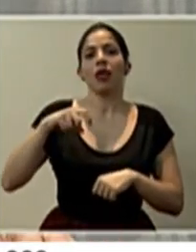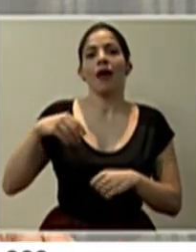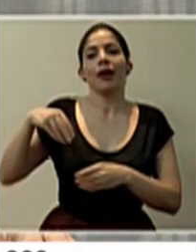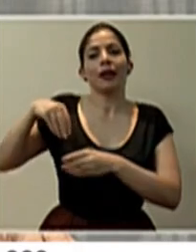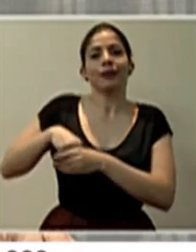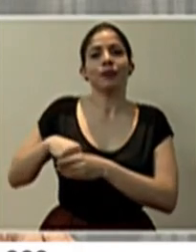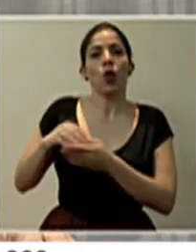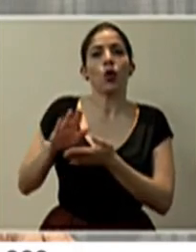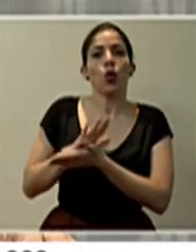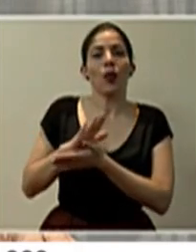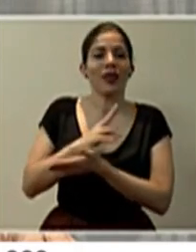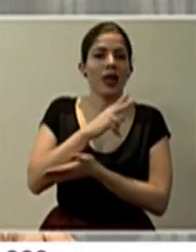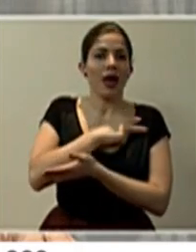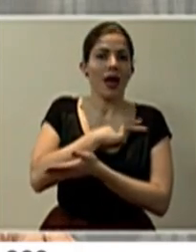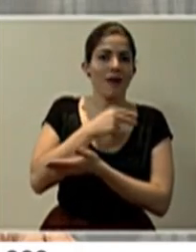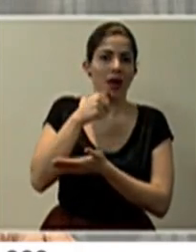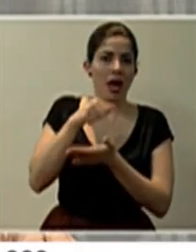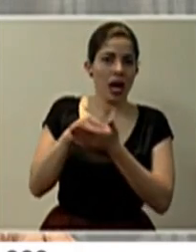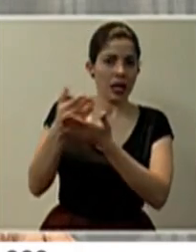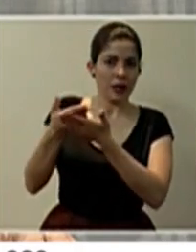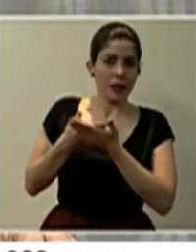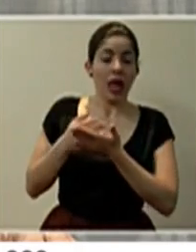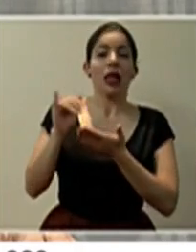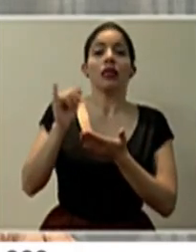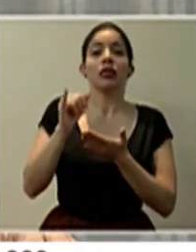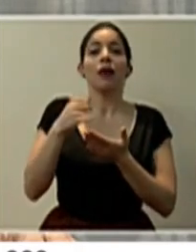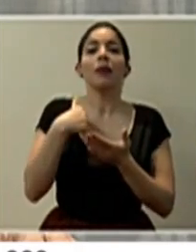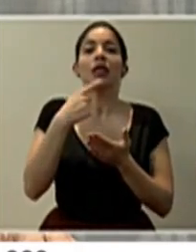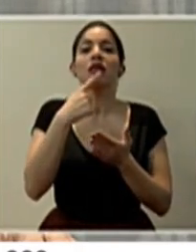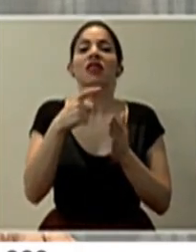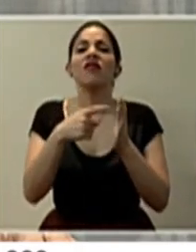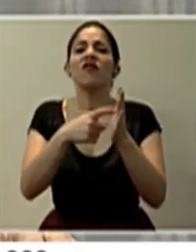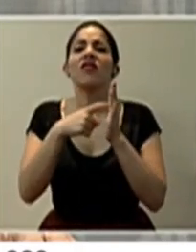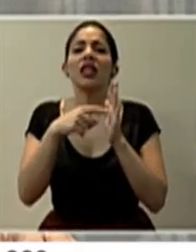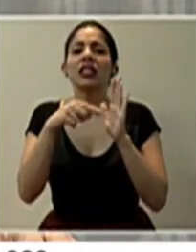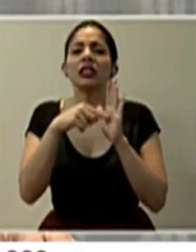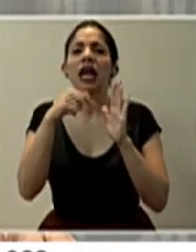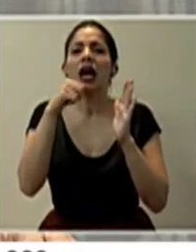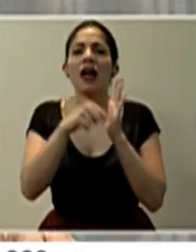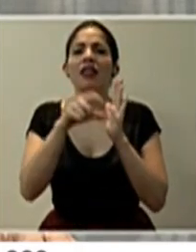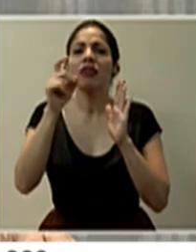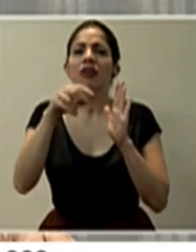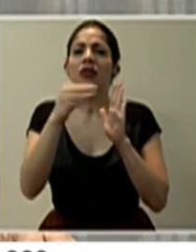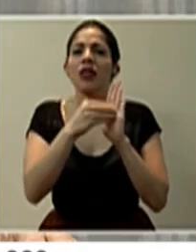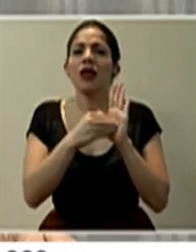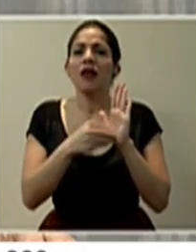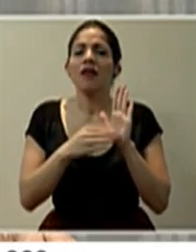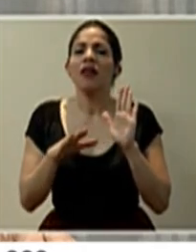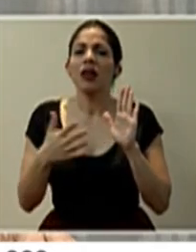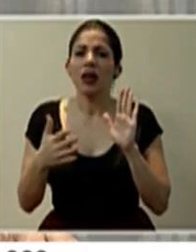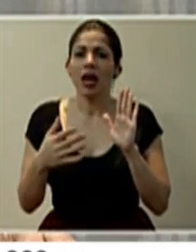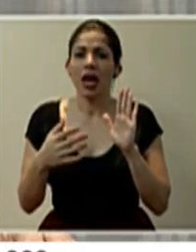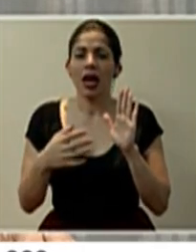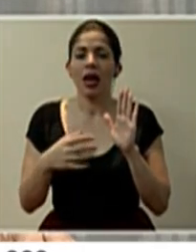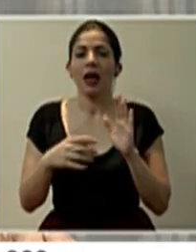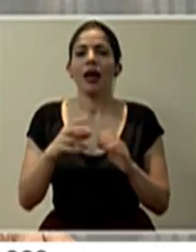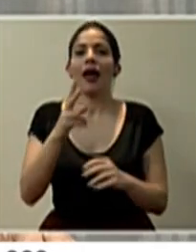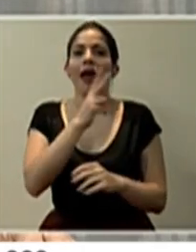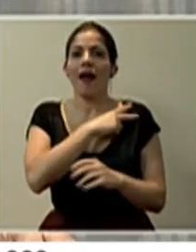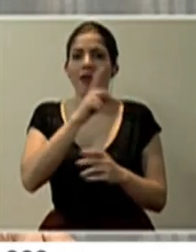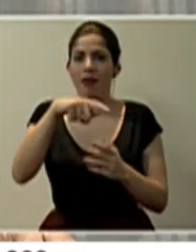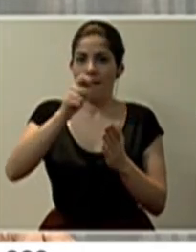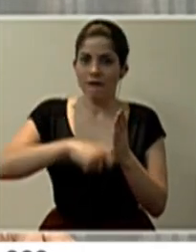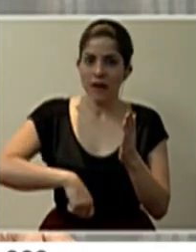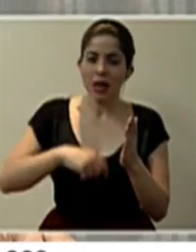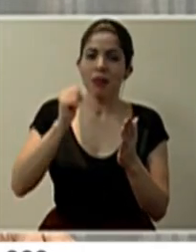ese documento del patrono, también publicamos cuáles son los requisitos que debe tener ese documento, lo debe firmar el patrono, debe